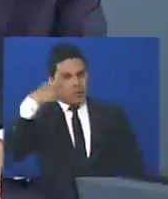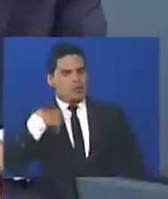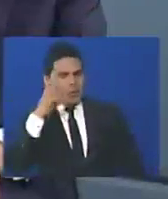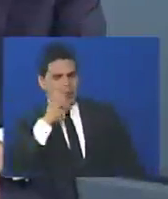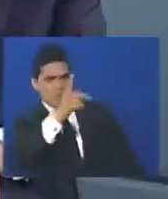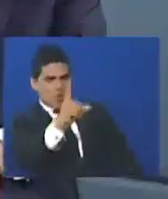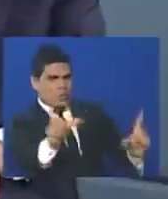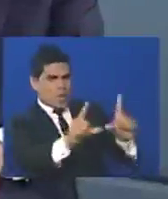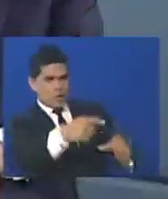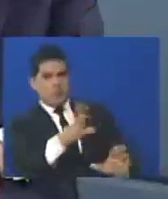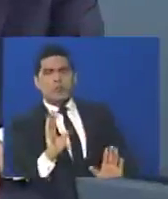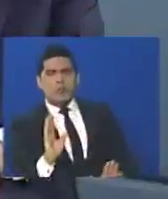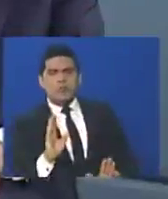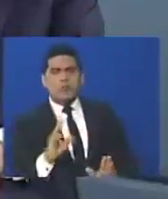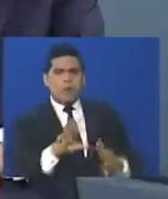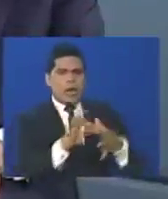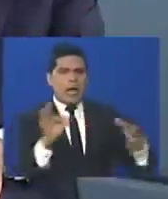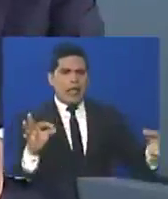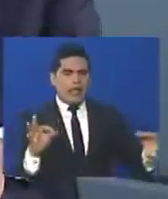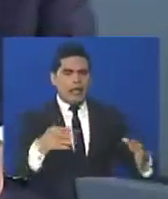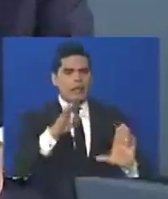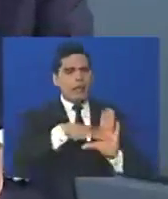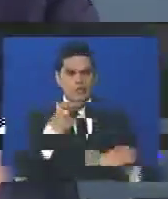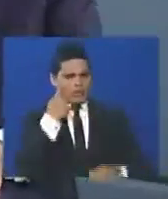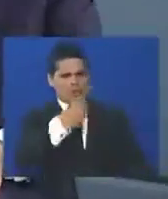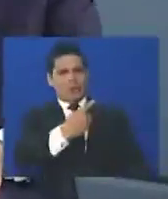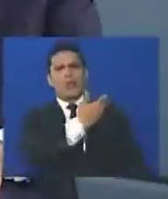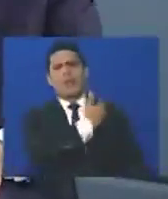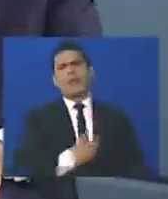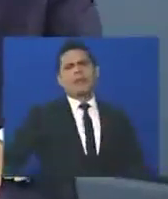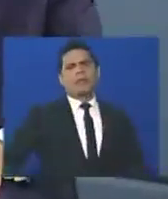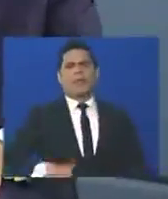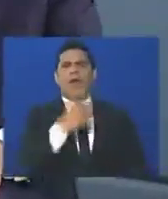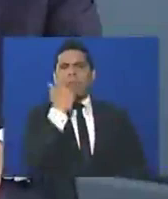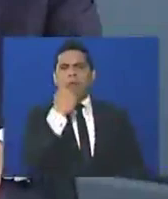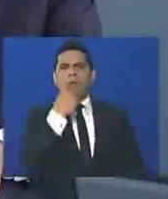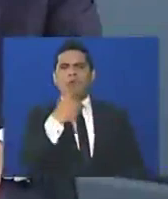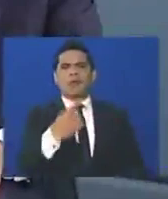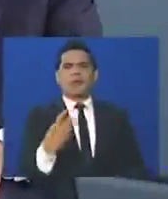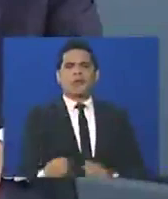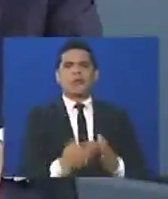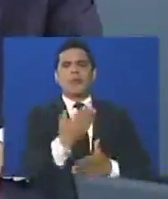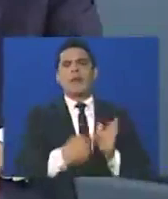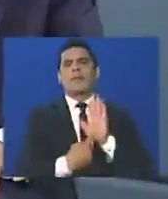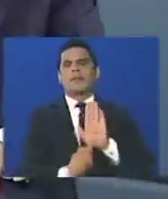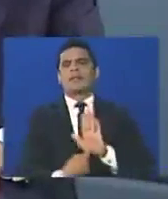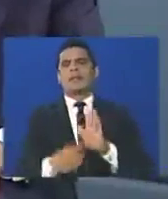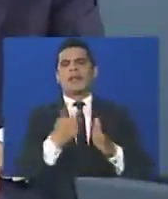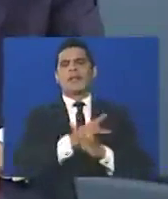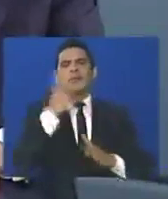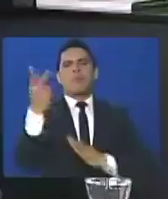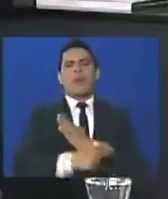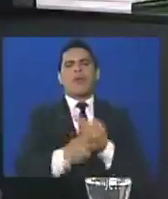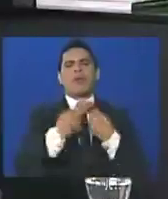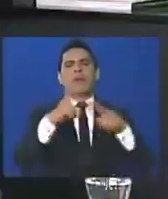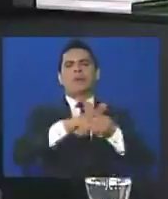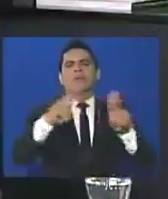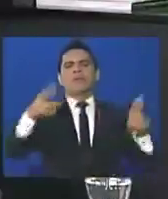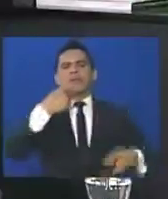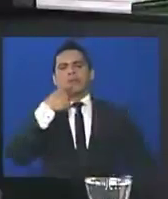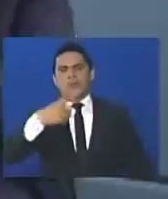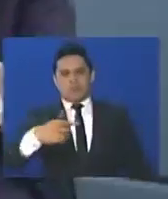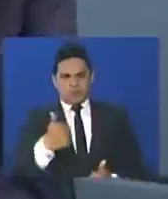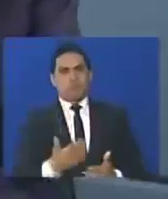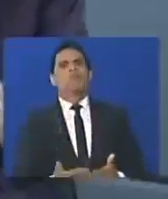vi, yo lo vi de las muchas cadenas, las he visto casi todas, el presidente Maduro hizo una cadena para presentar su plan de pacificación, que